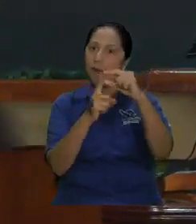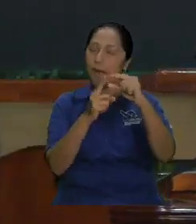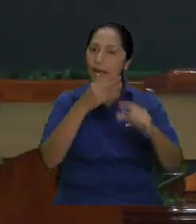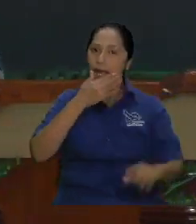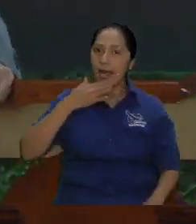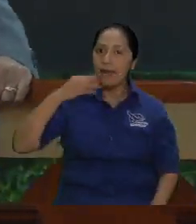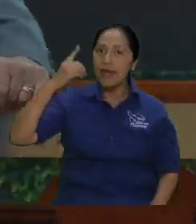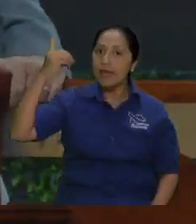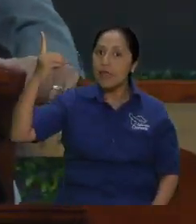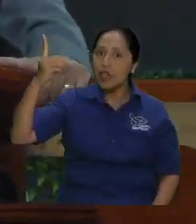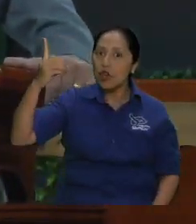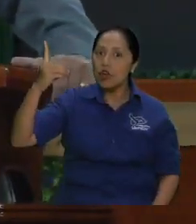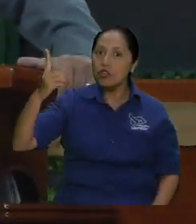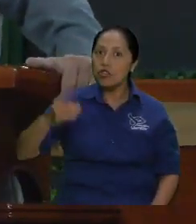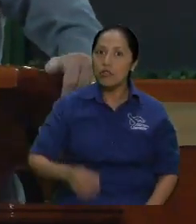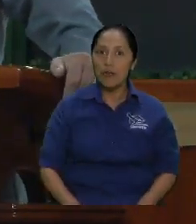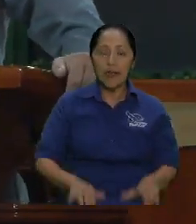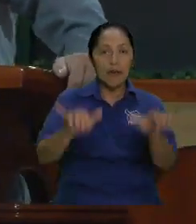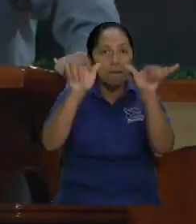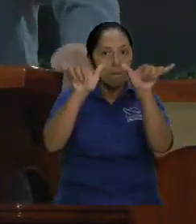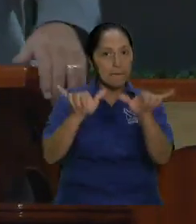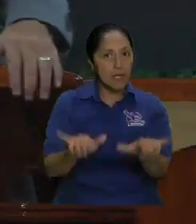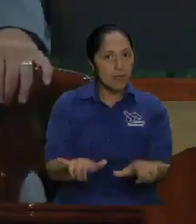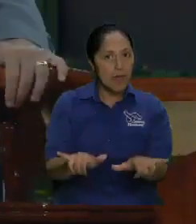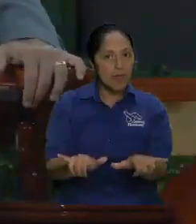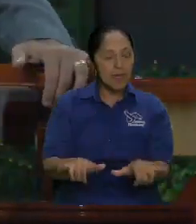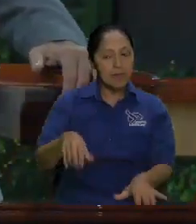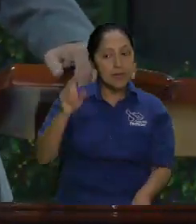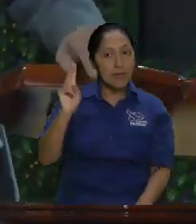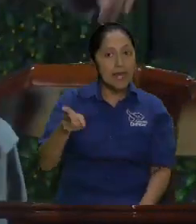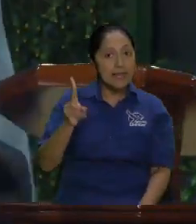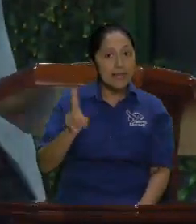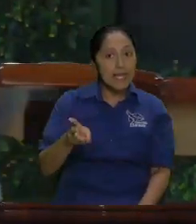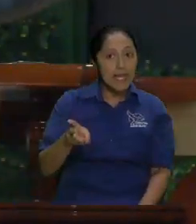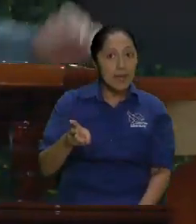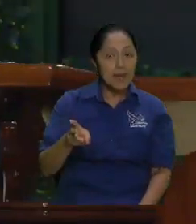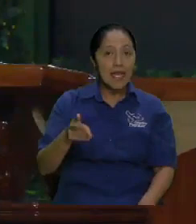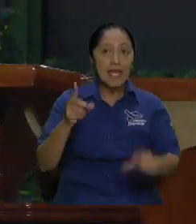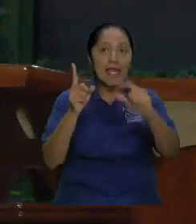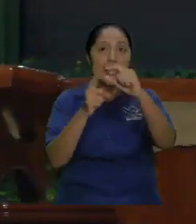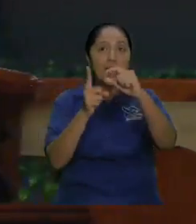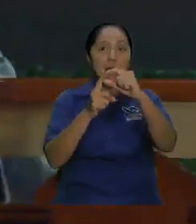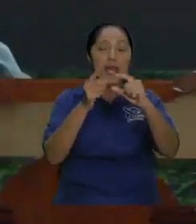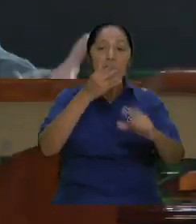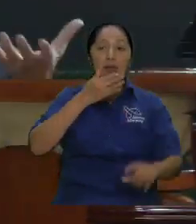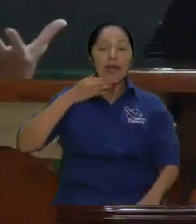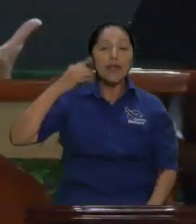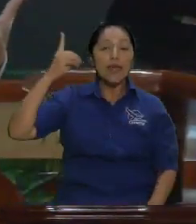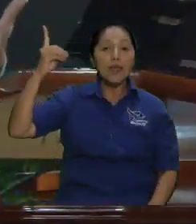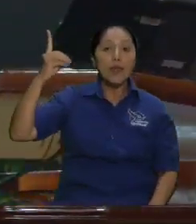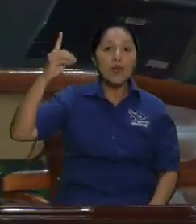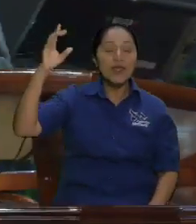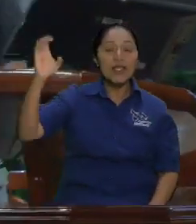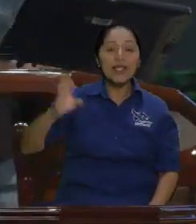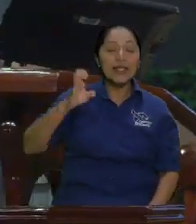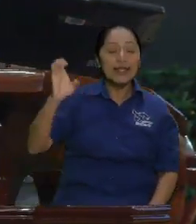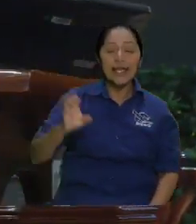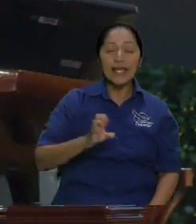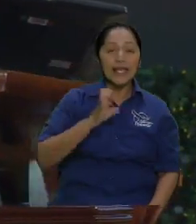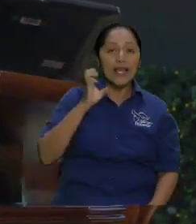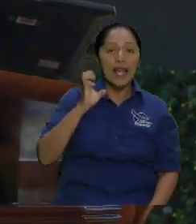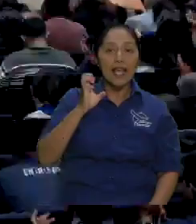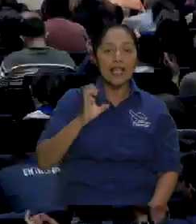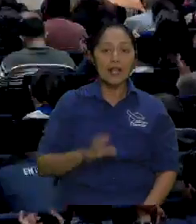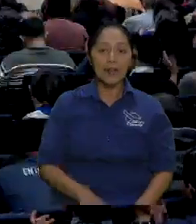permanece para siempre entonces es eterna entonces denle un aplauso al Rey bendito entonces sobre que deberíamos de estar